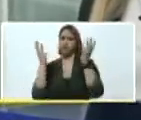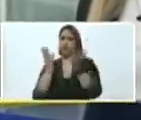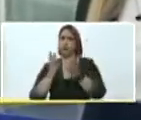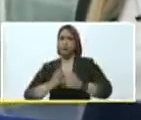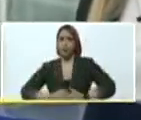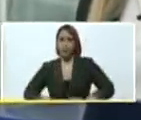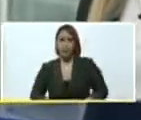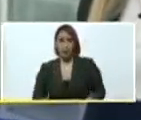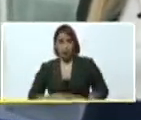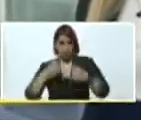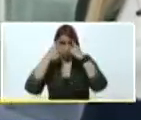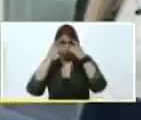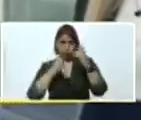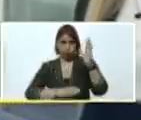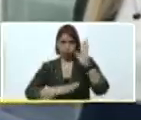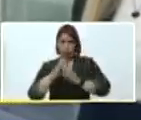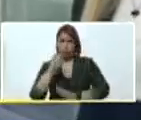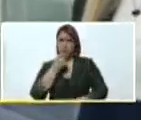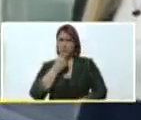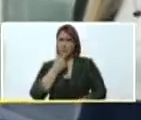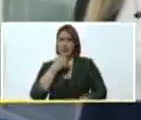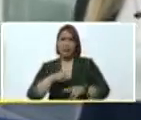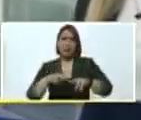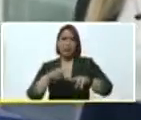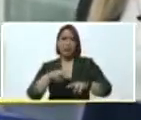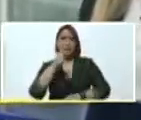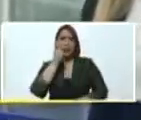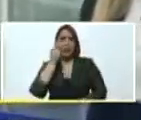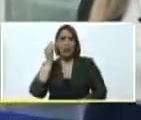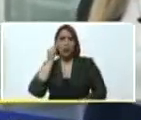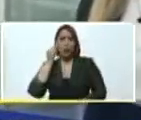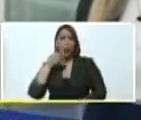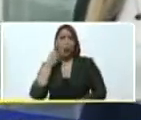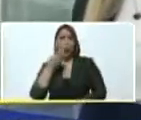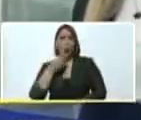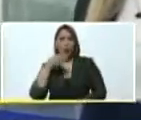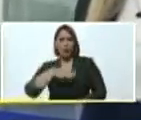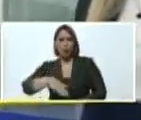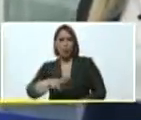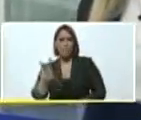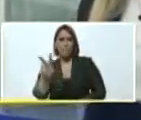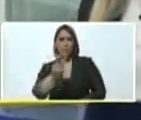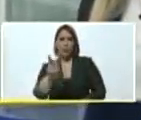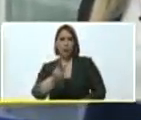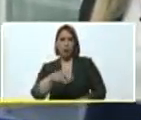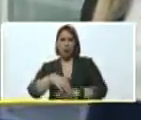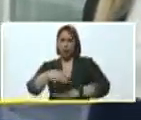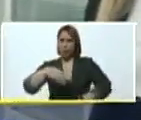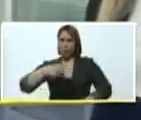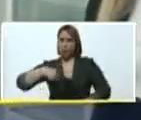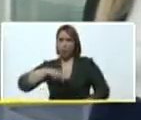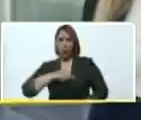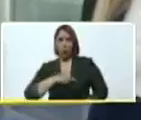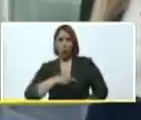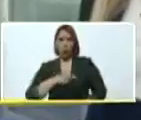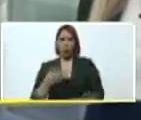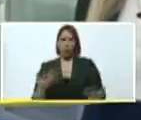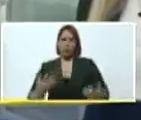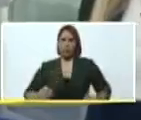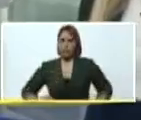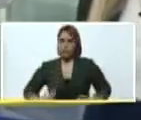Potencial hermosísimo. De niños, niñas y jóvenes de todo el país. Eso nos dejó a nosotros energizados.